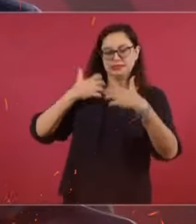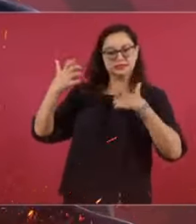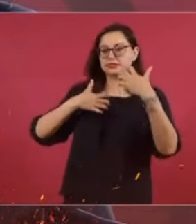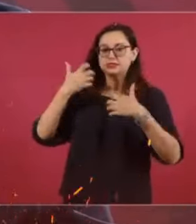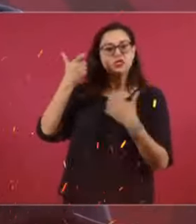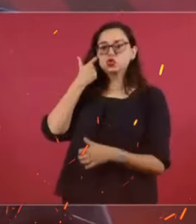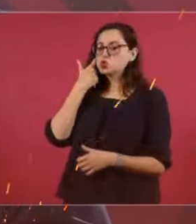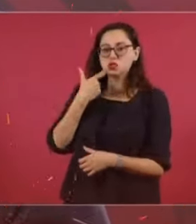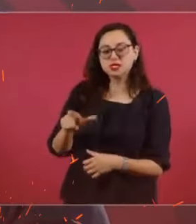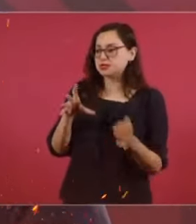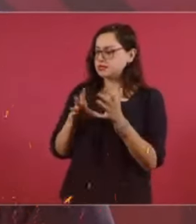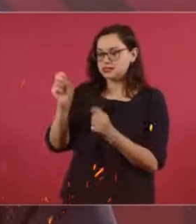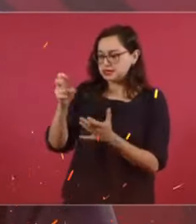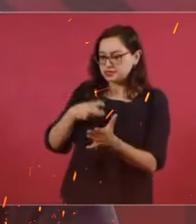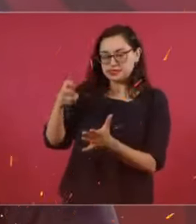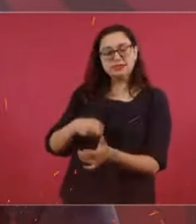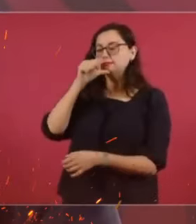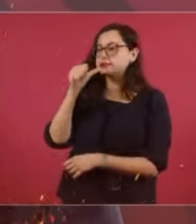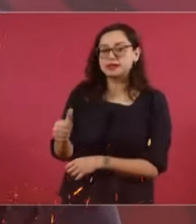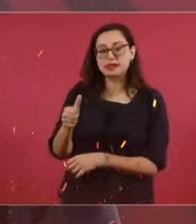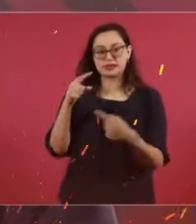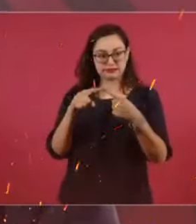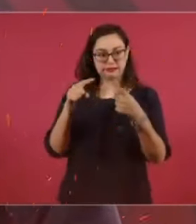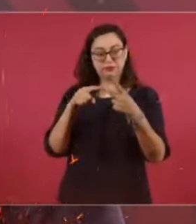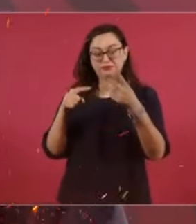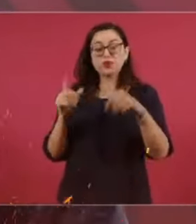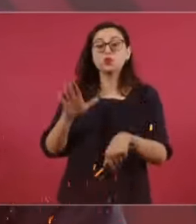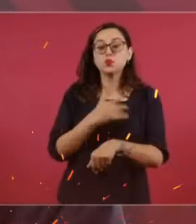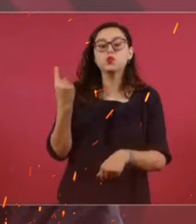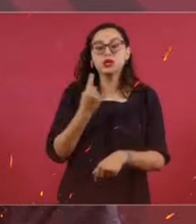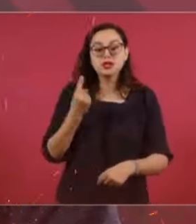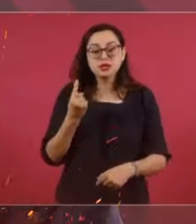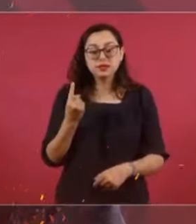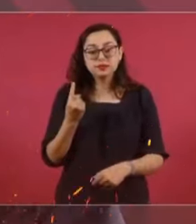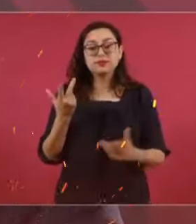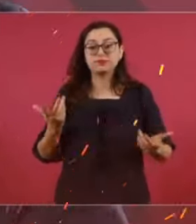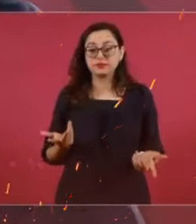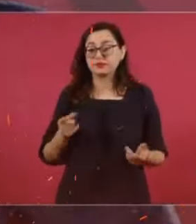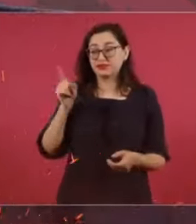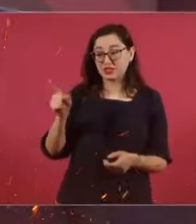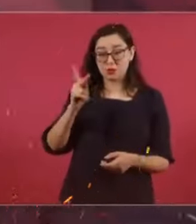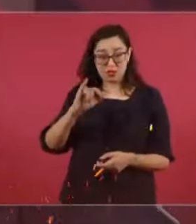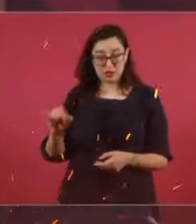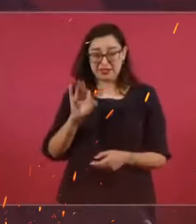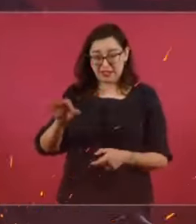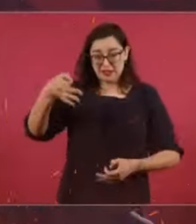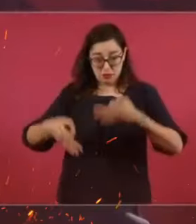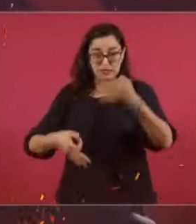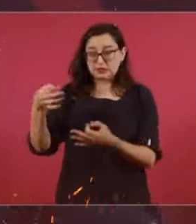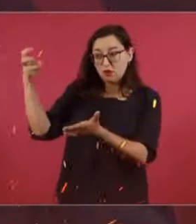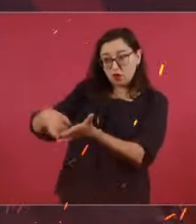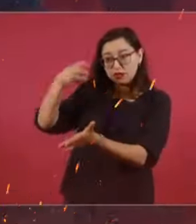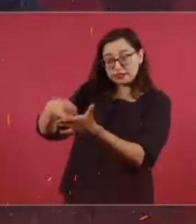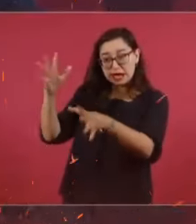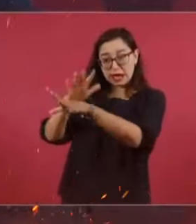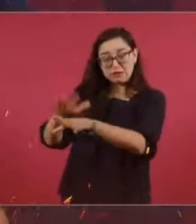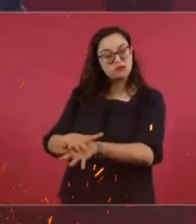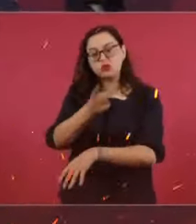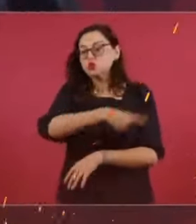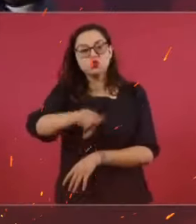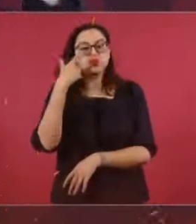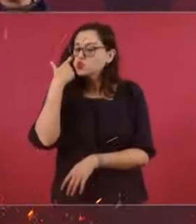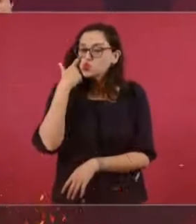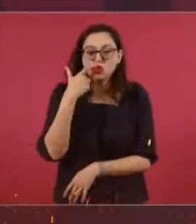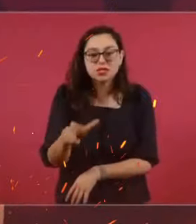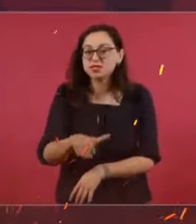se tenga esa mayoría calificada para reformar la Constitución, entre otras cosas, porque no quieren que se lleve a cabo la reforma al Poder Judicial. Quieren